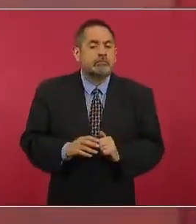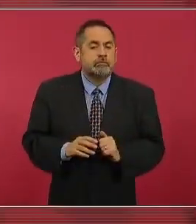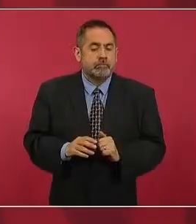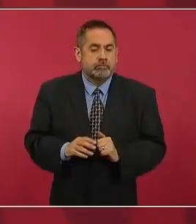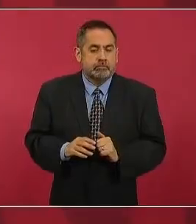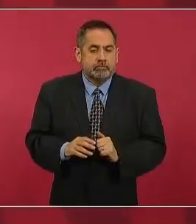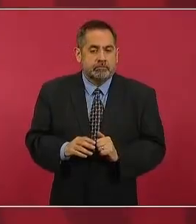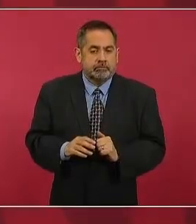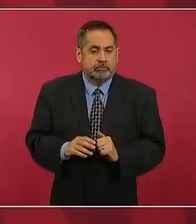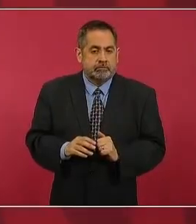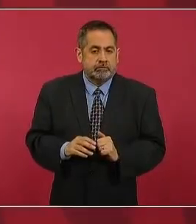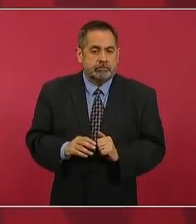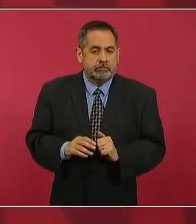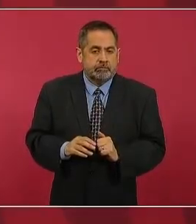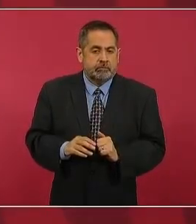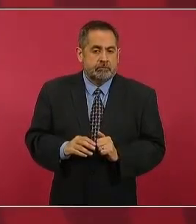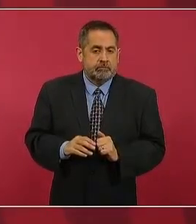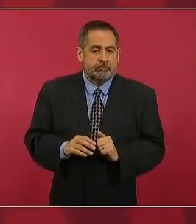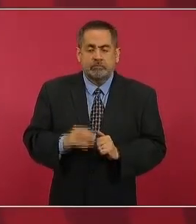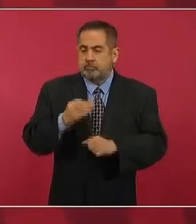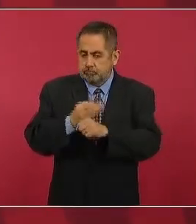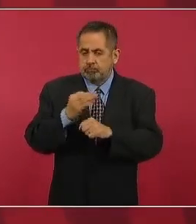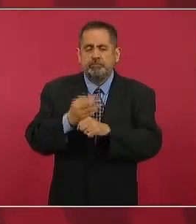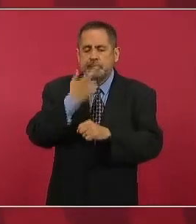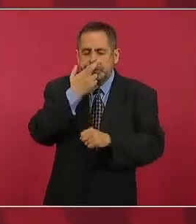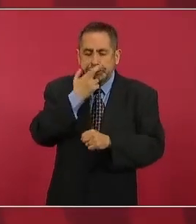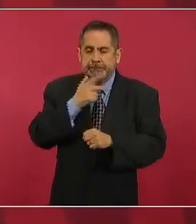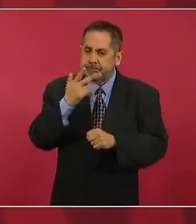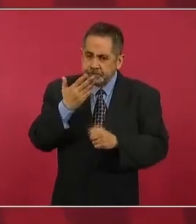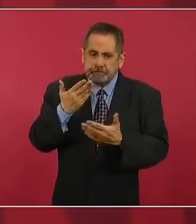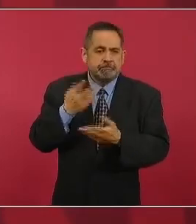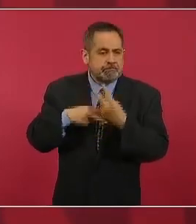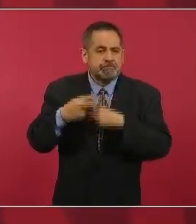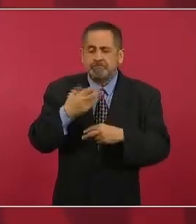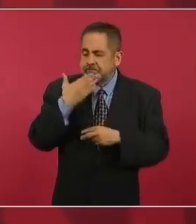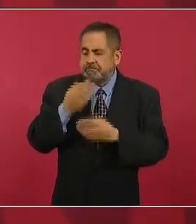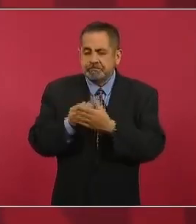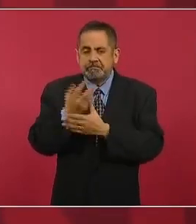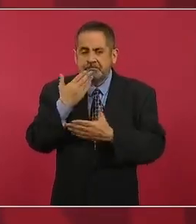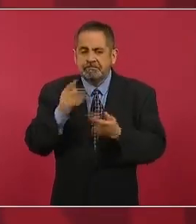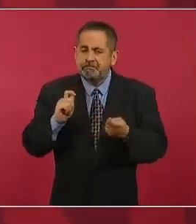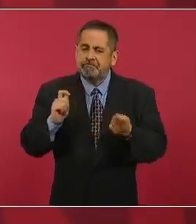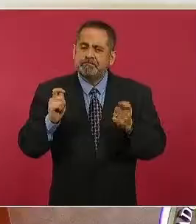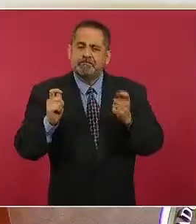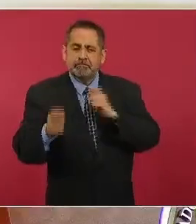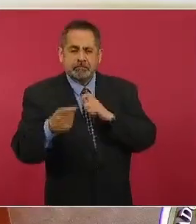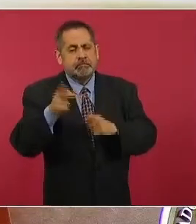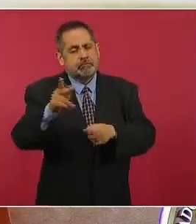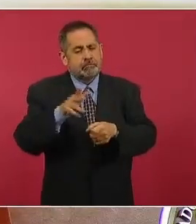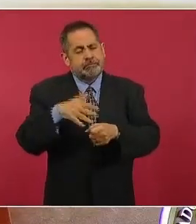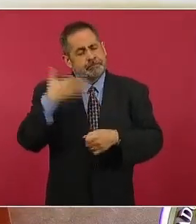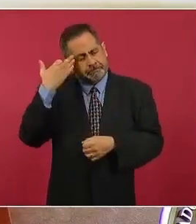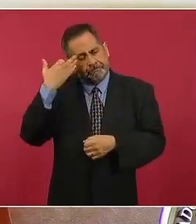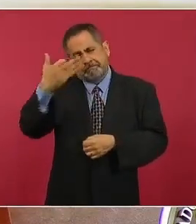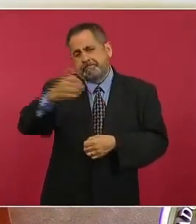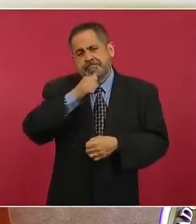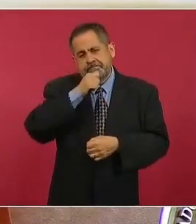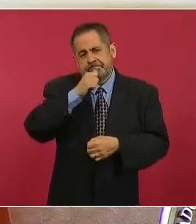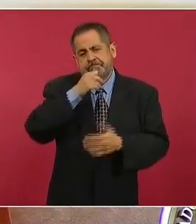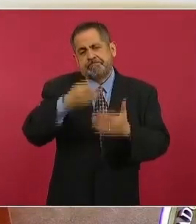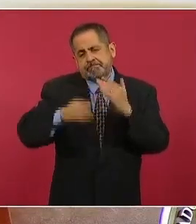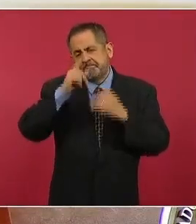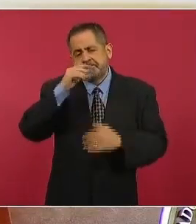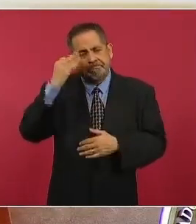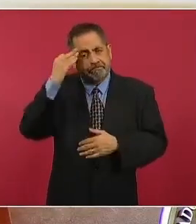a dar frutos. pero va a llevar tiempo porque es un